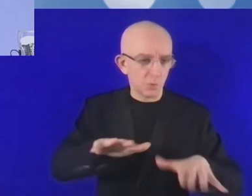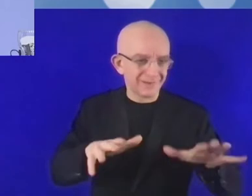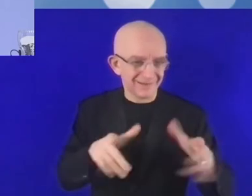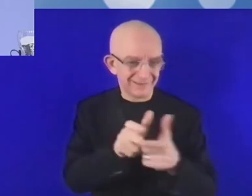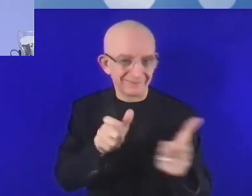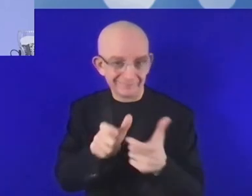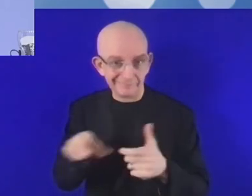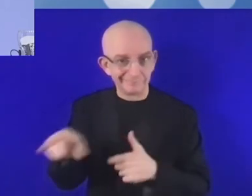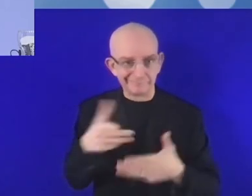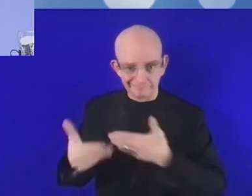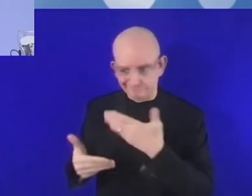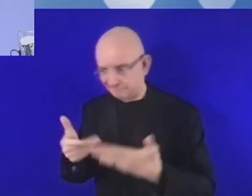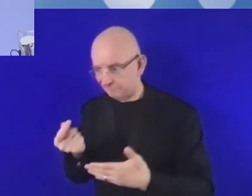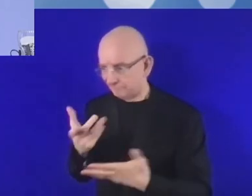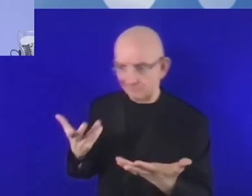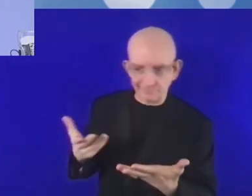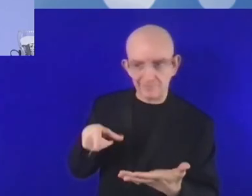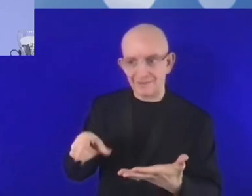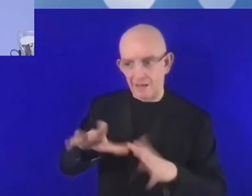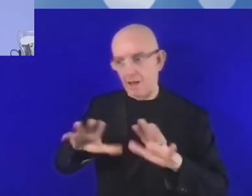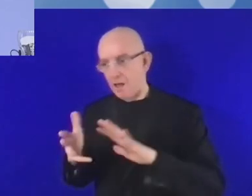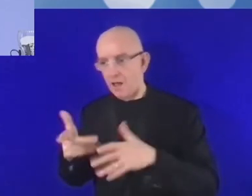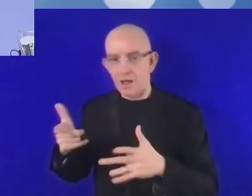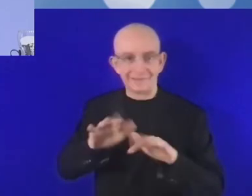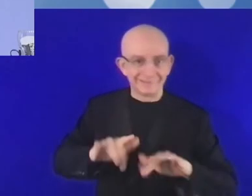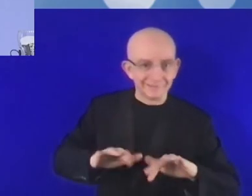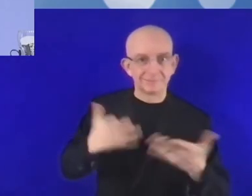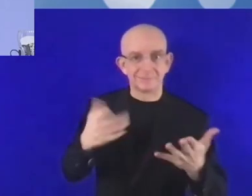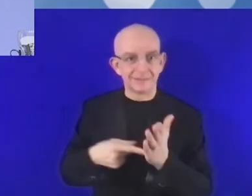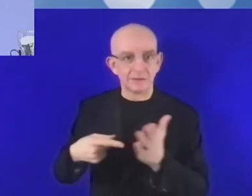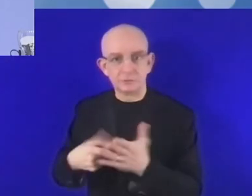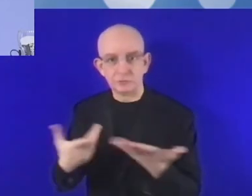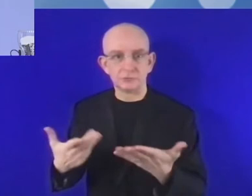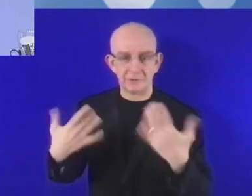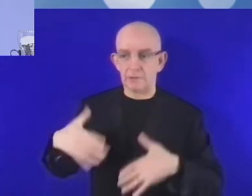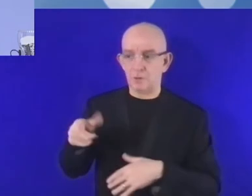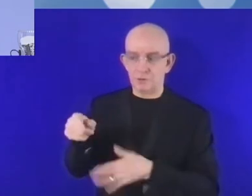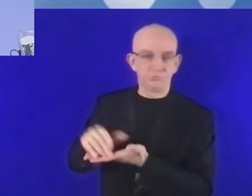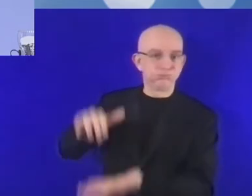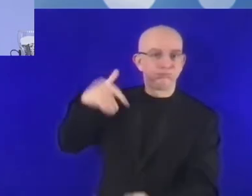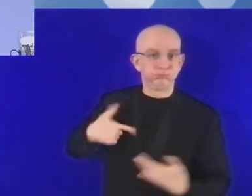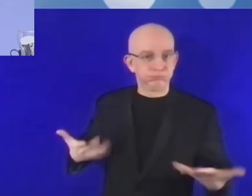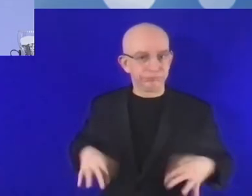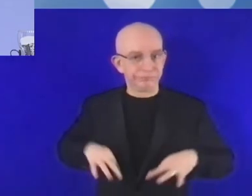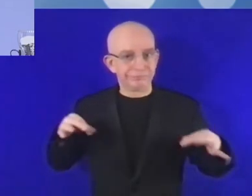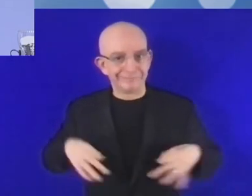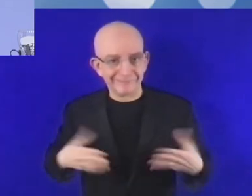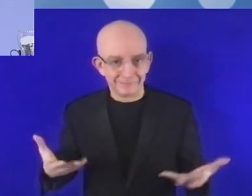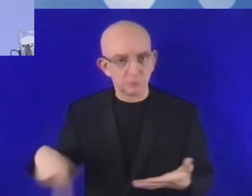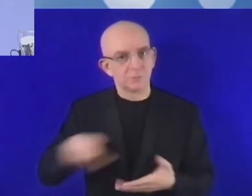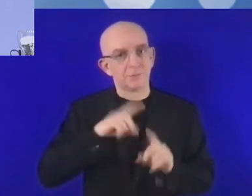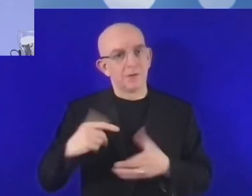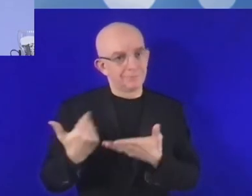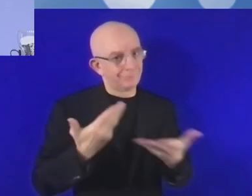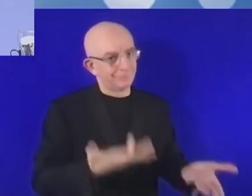permitirse los costes de inversión en estas tecnologías digitales. Y en este punto también tenemos que ofrecer apoyos.